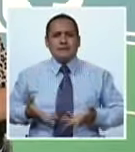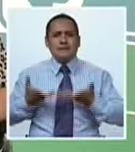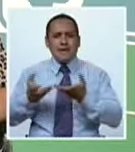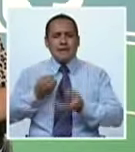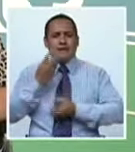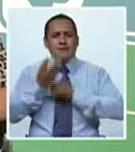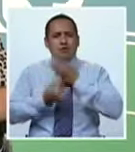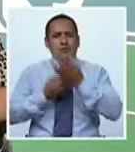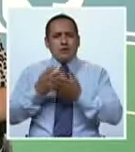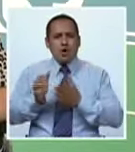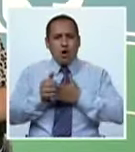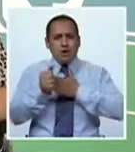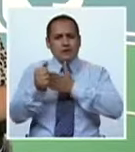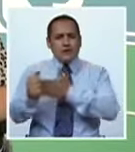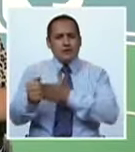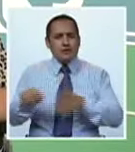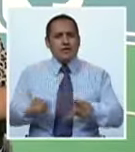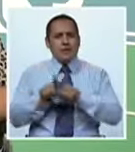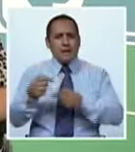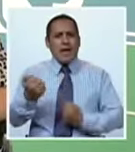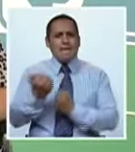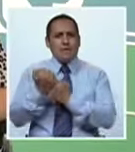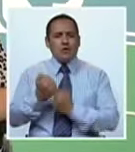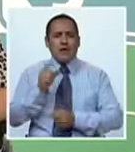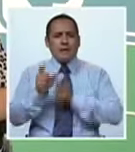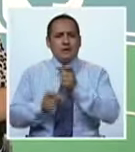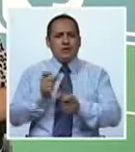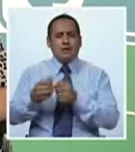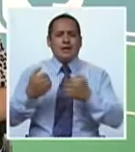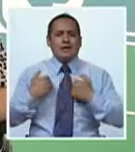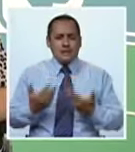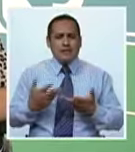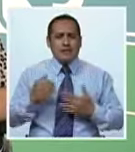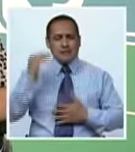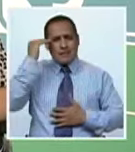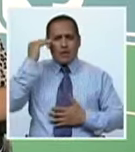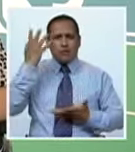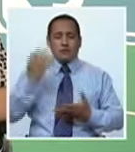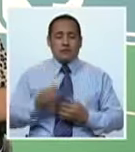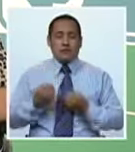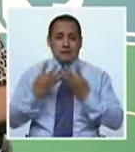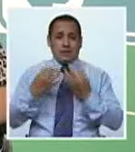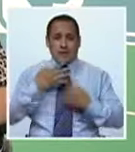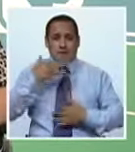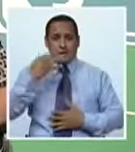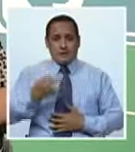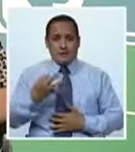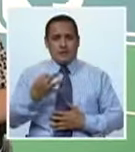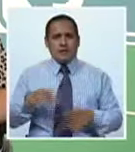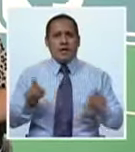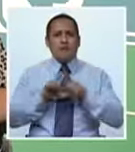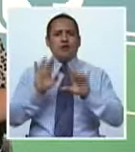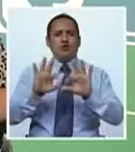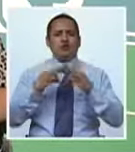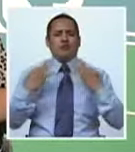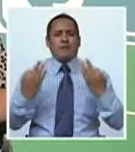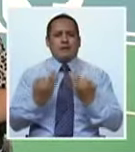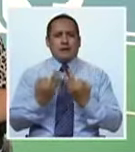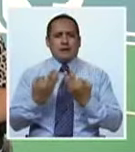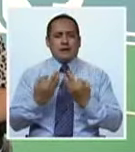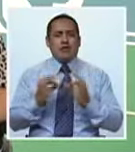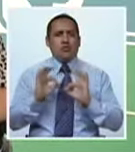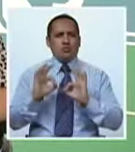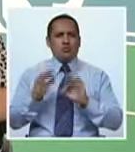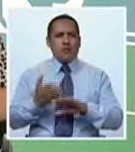brindar información, orientación y apoyo a las personas que padecen de este síndrome y, por supuesto, también a sus familiares.